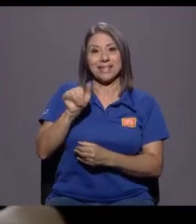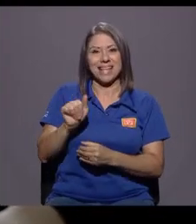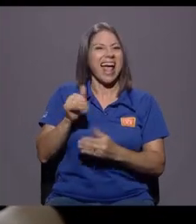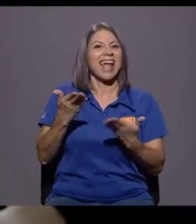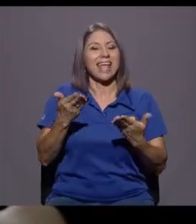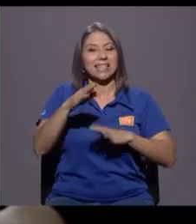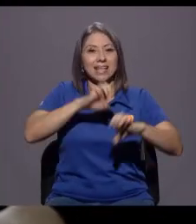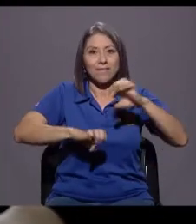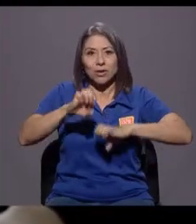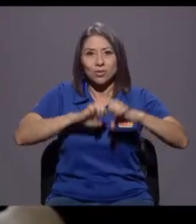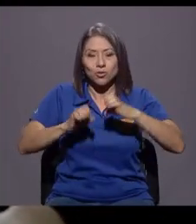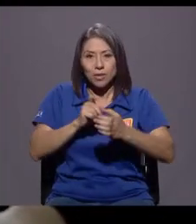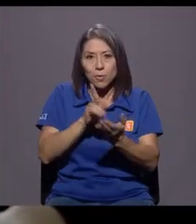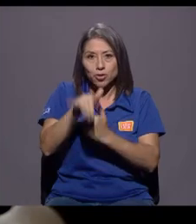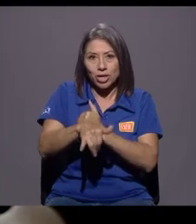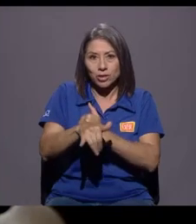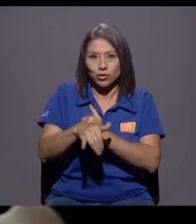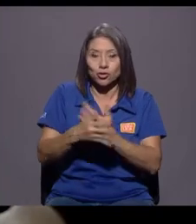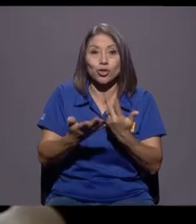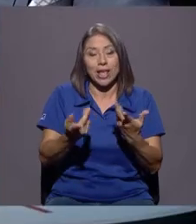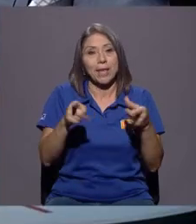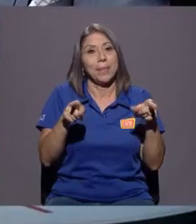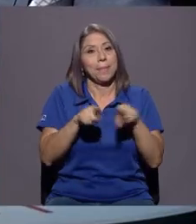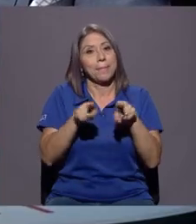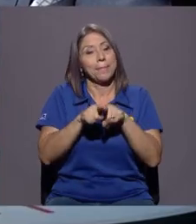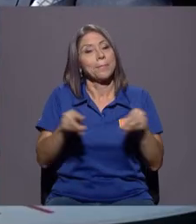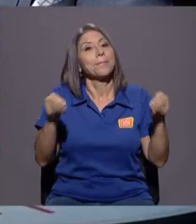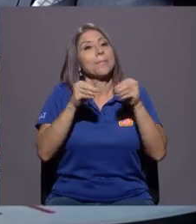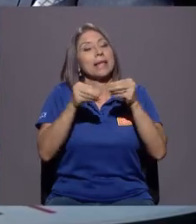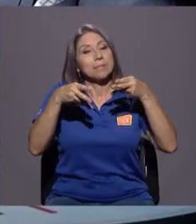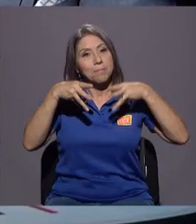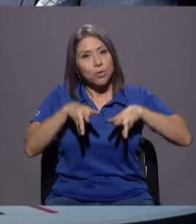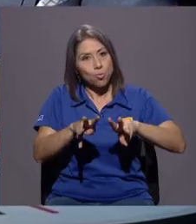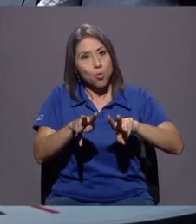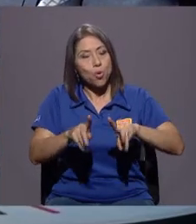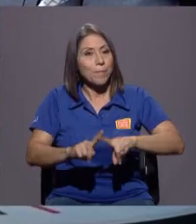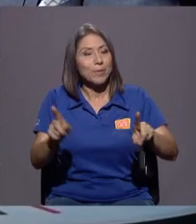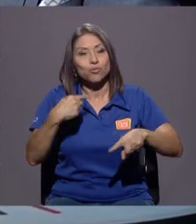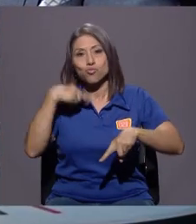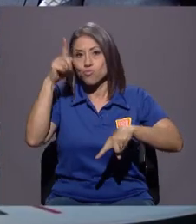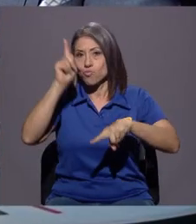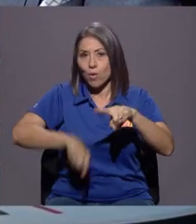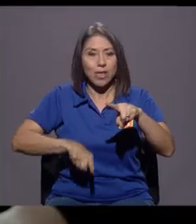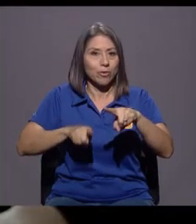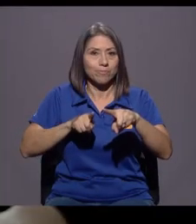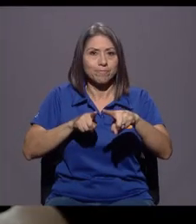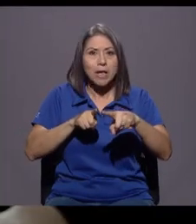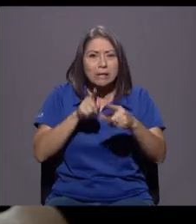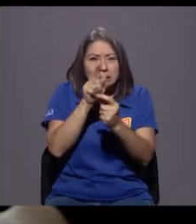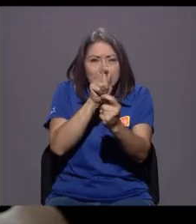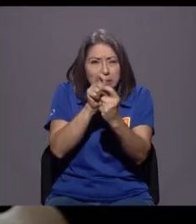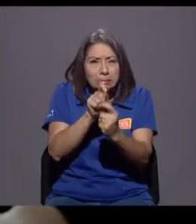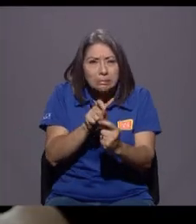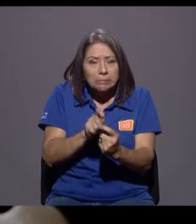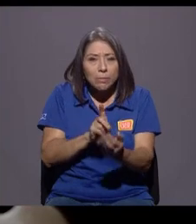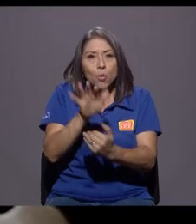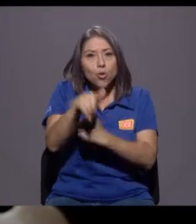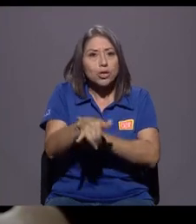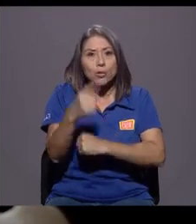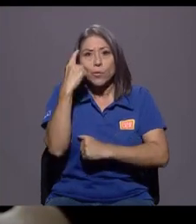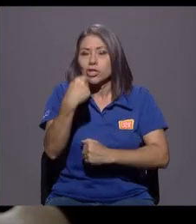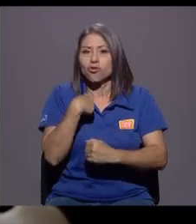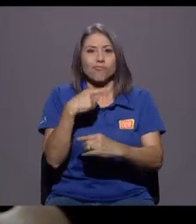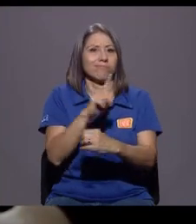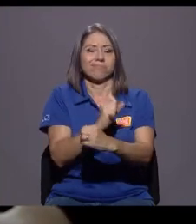proyectos. Lo vi. Entonces, en como ver la parte más metodológica. Sin embargo, no puedo meterme en los detalles del proyecto porque no estoy muy